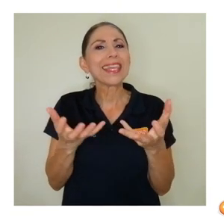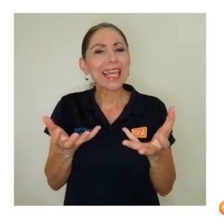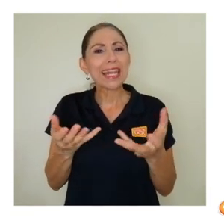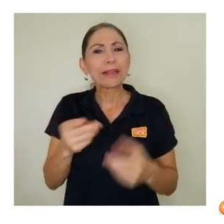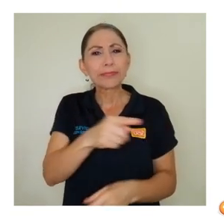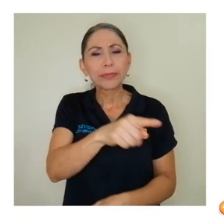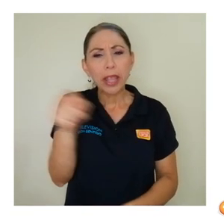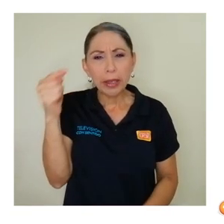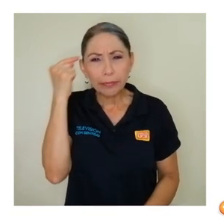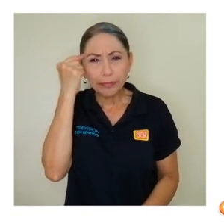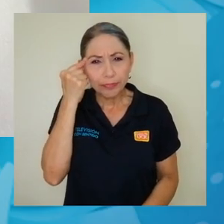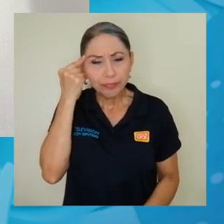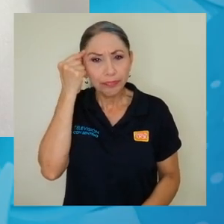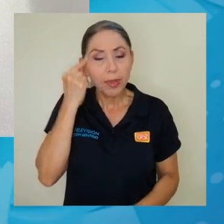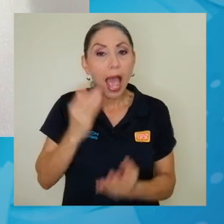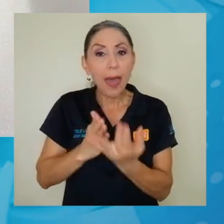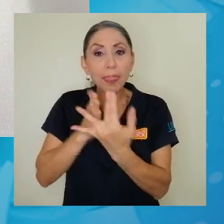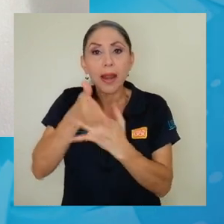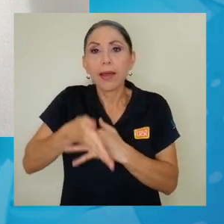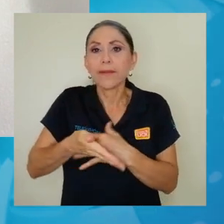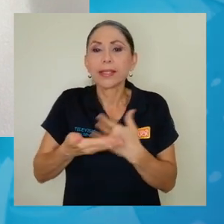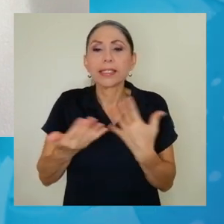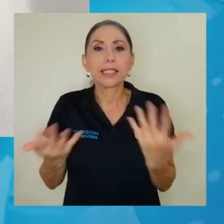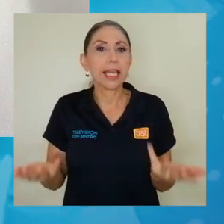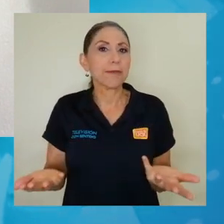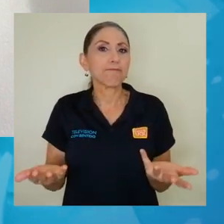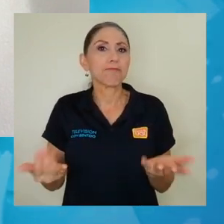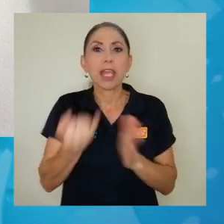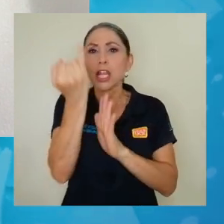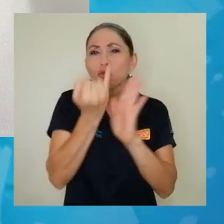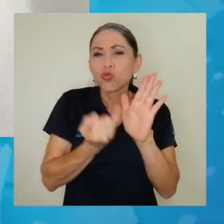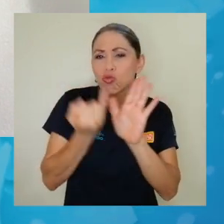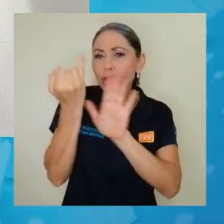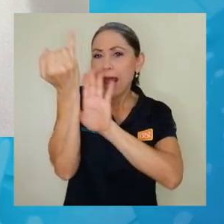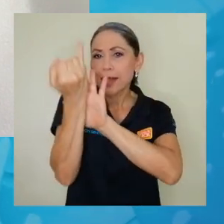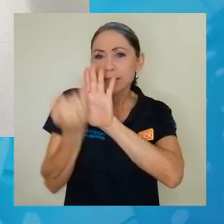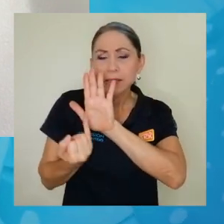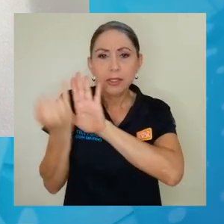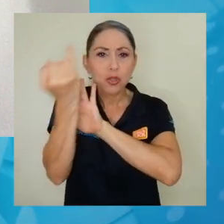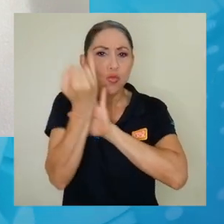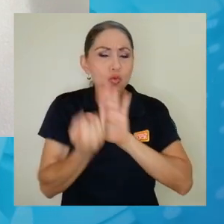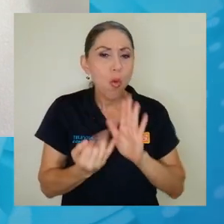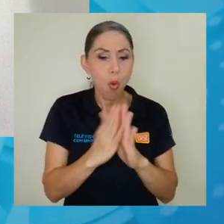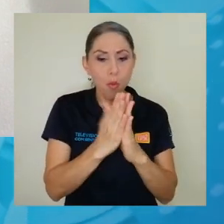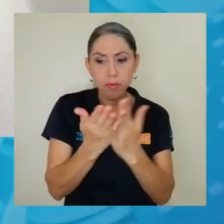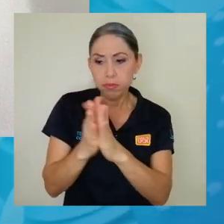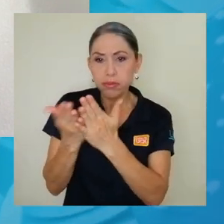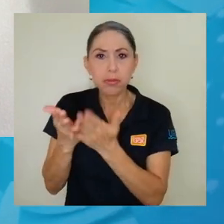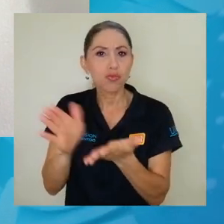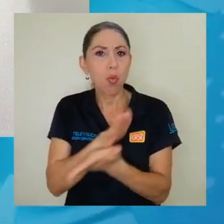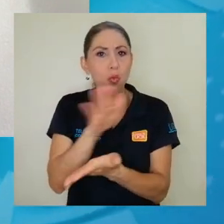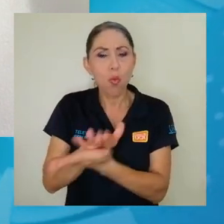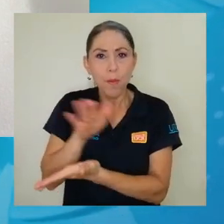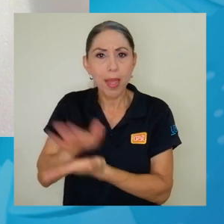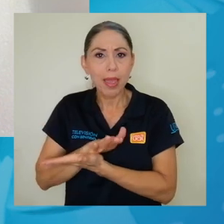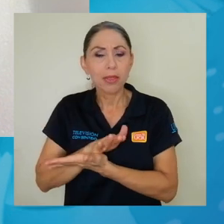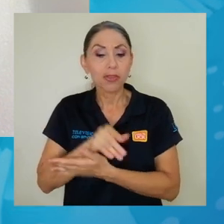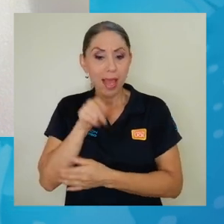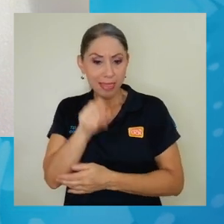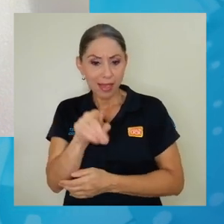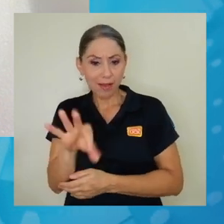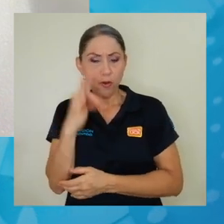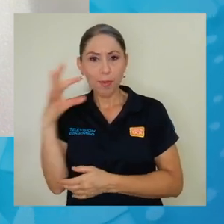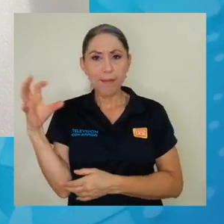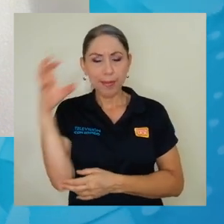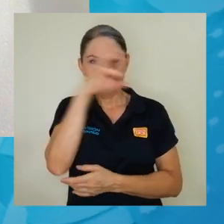llevar la reflexión a través de, por ejemplo, ilustraciones, pinturas, documentos, que nos